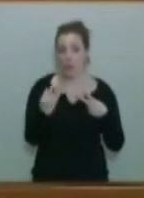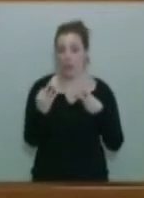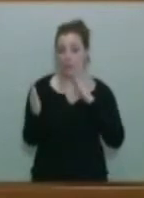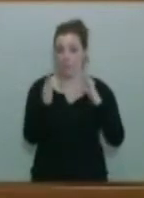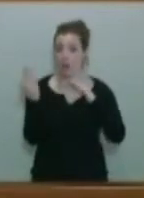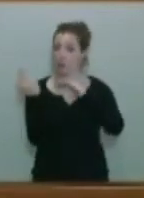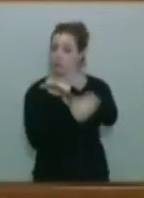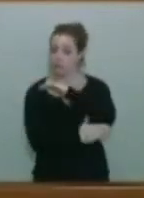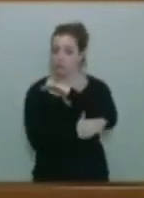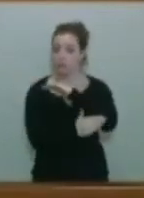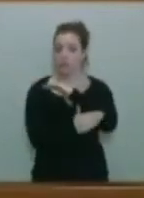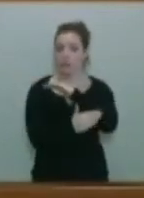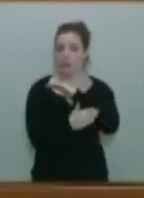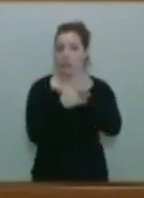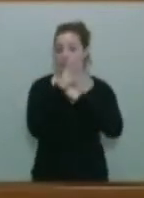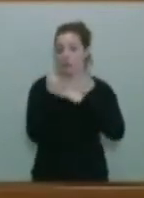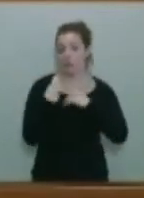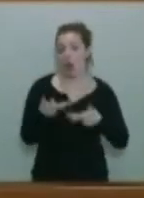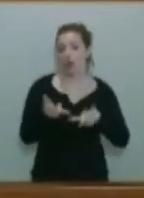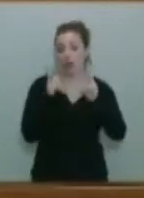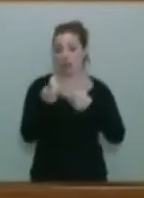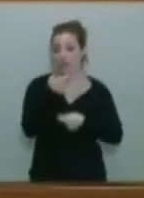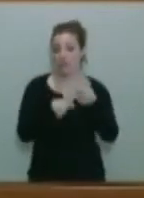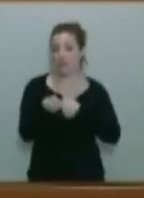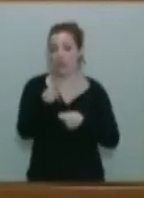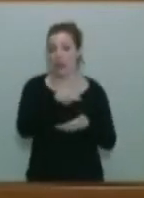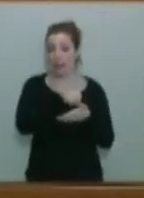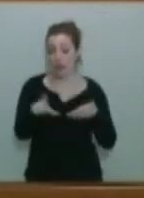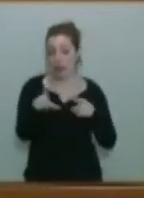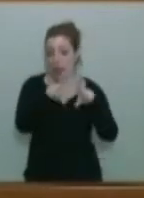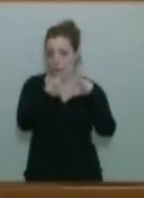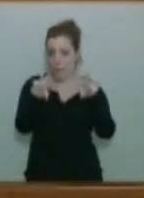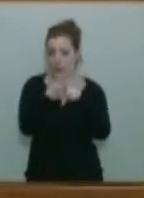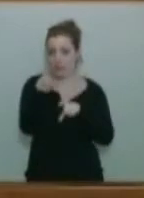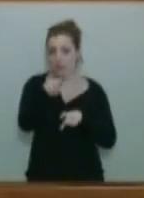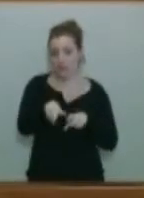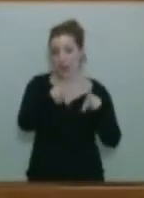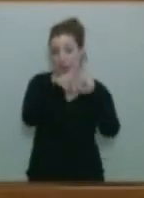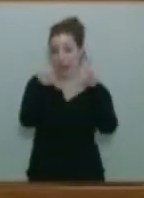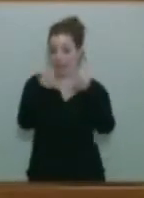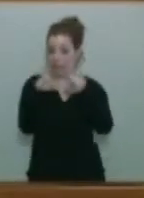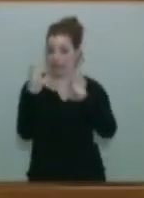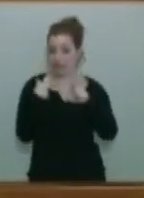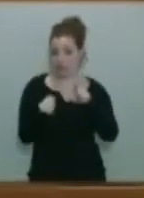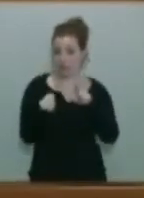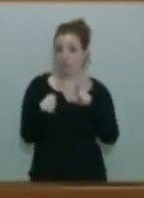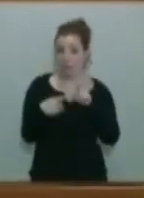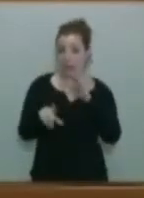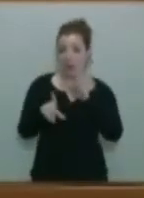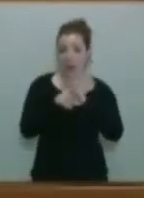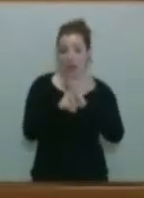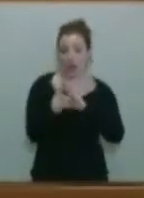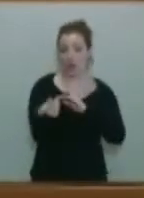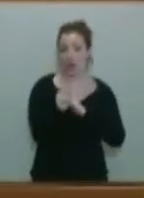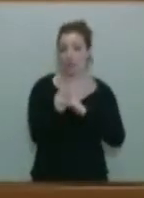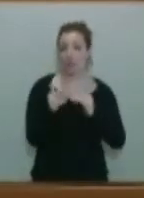limitado durante el cual se conceden las autorizaciones de venta y de liquidación de las empresas y de las entidades contempladas en la ley, no precisamente buscando